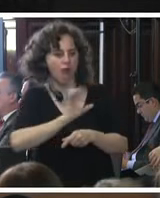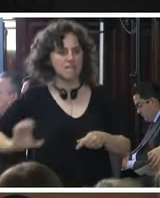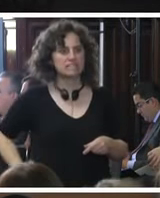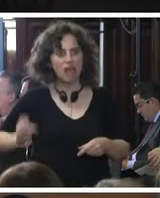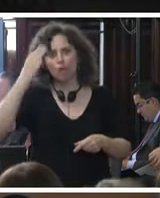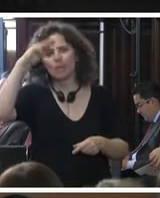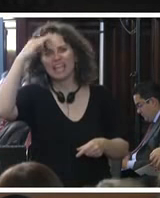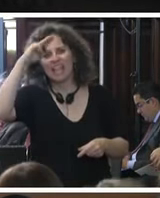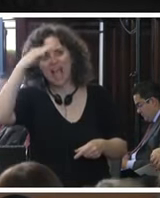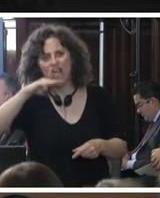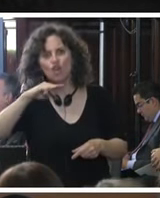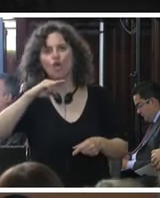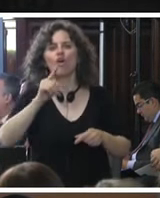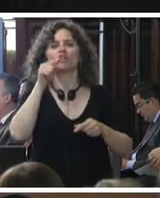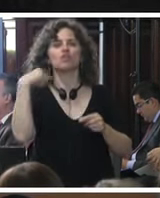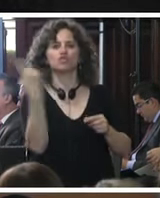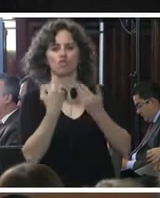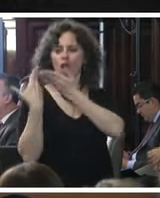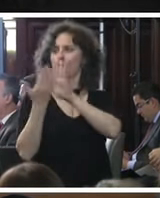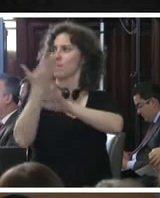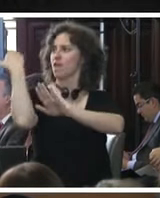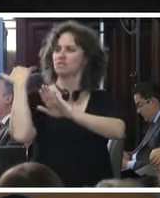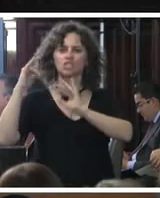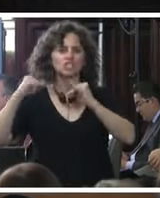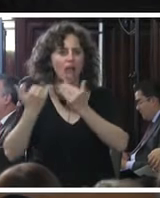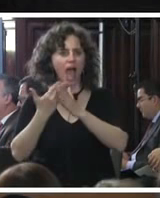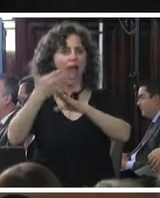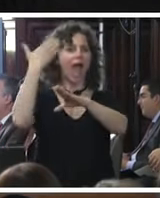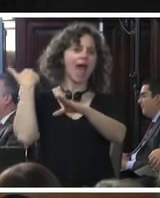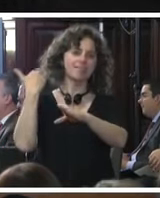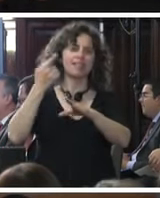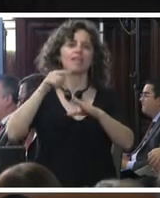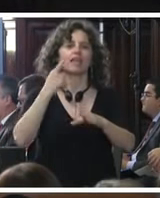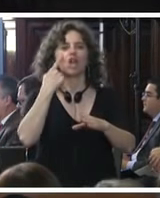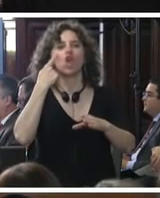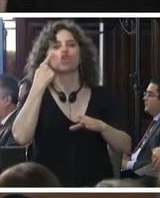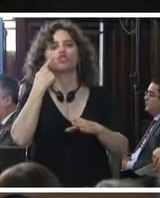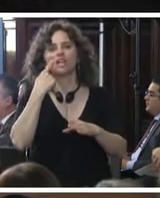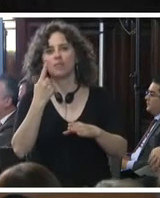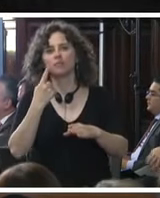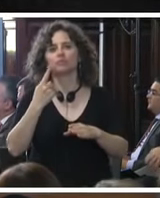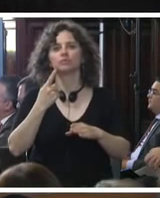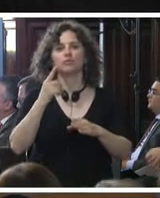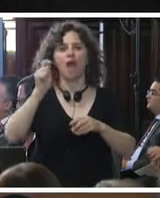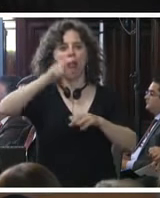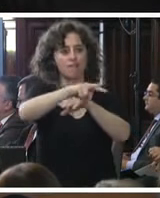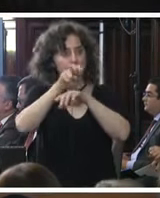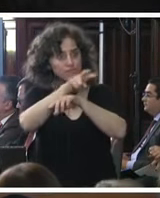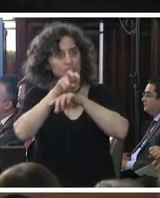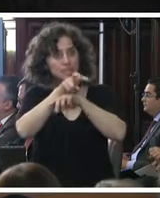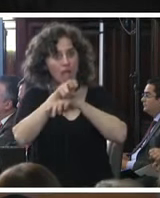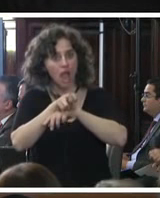mexicano que nosotros desde el principio antes de que quizás conociéramos al fiscal verdad desde